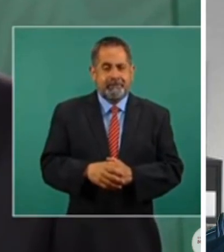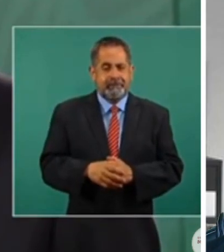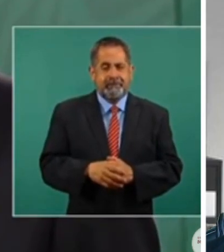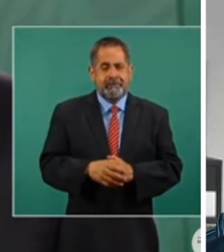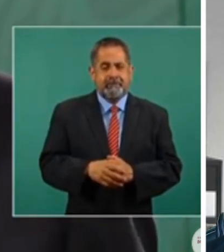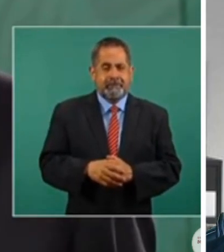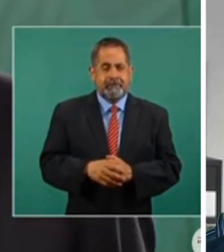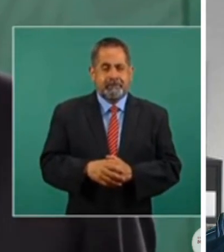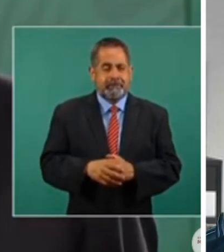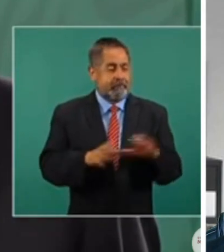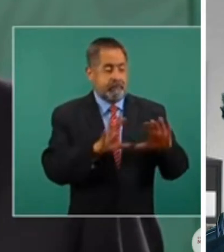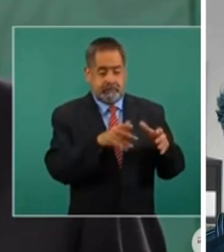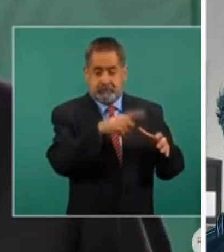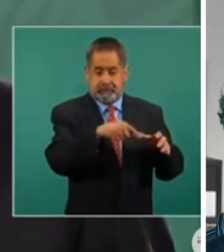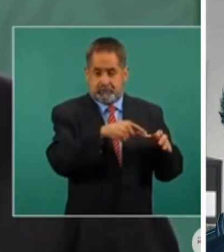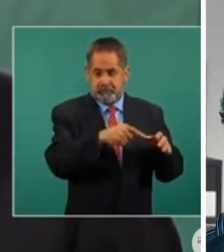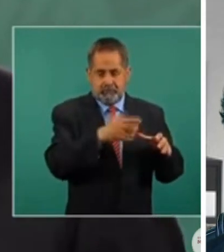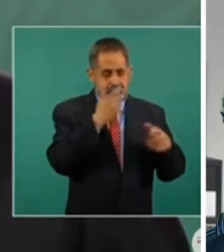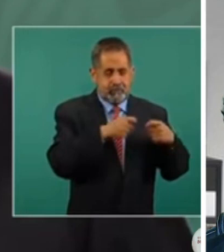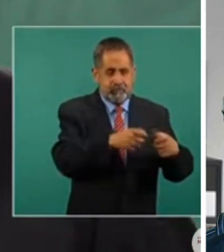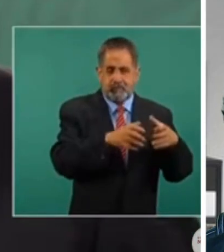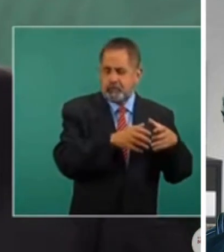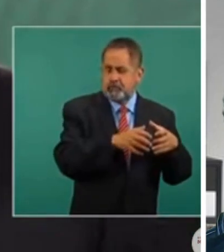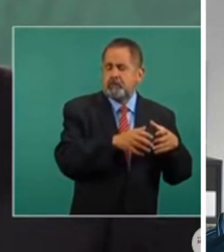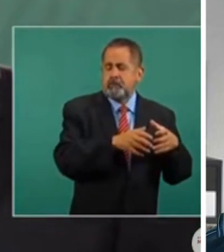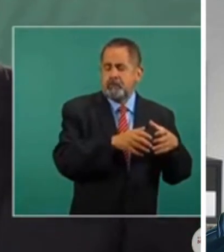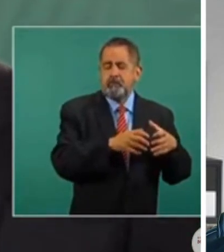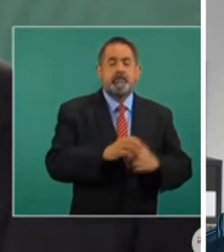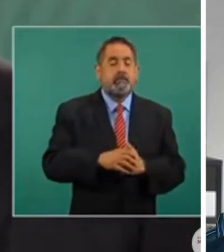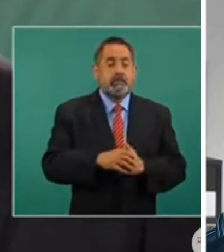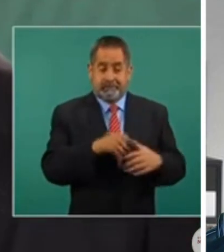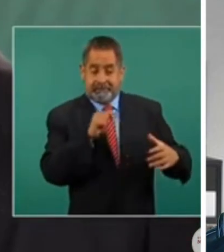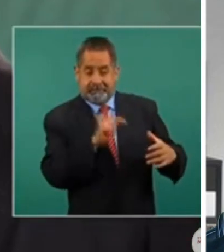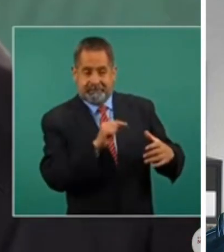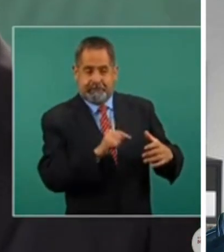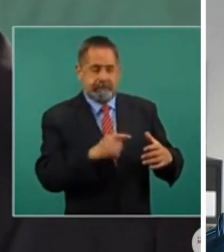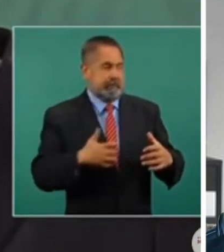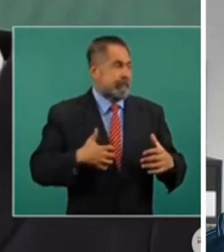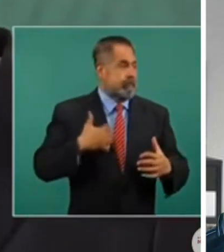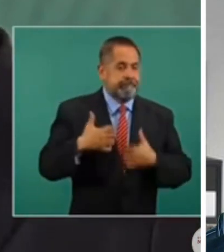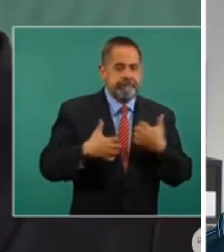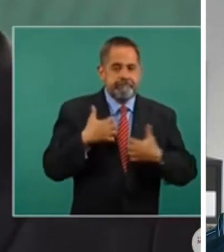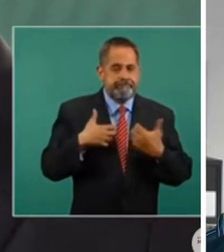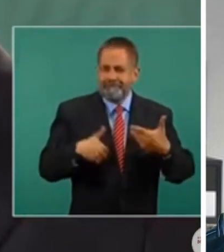A los conservadores les molesta, pero